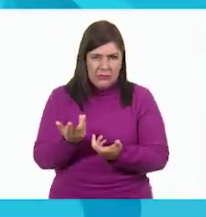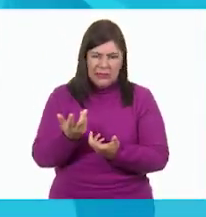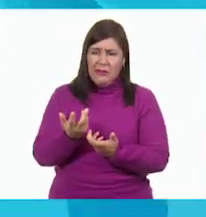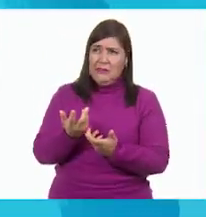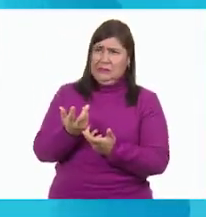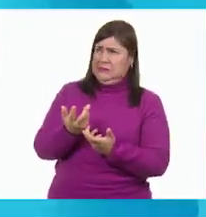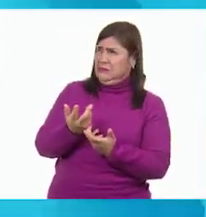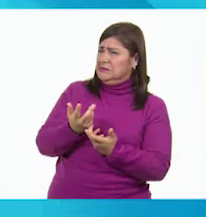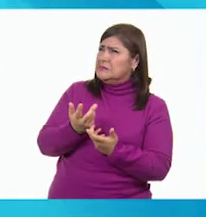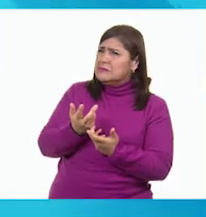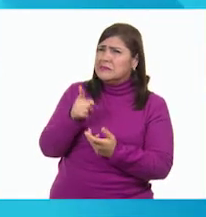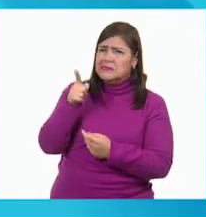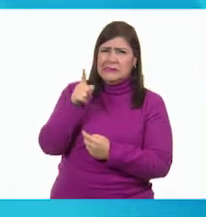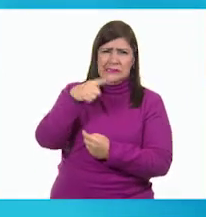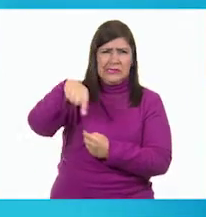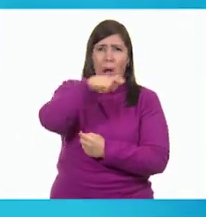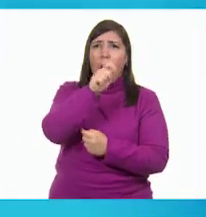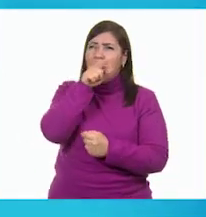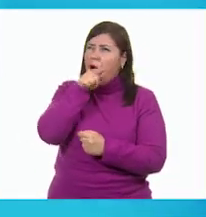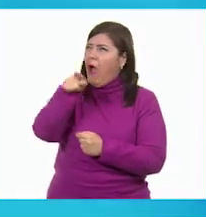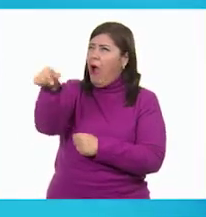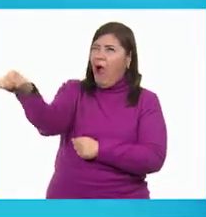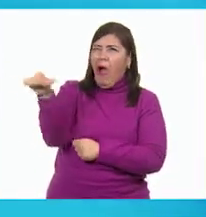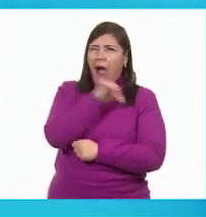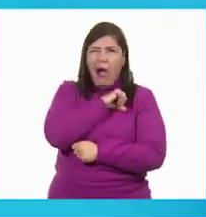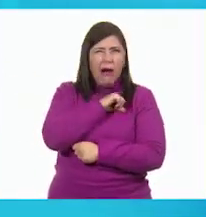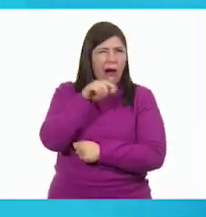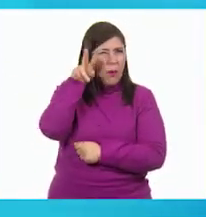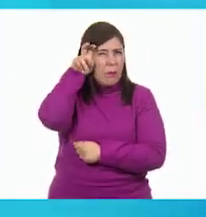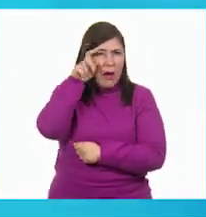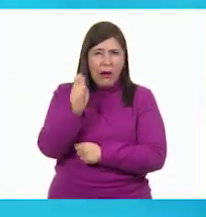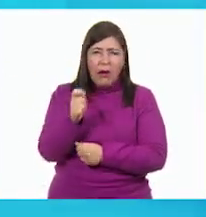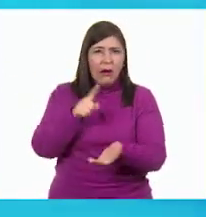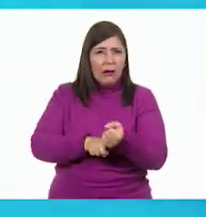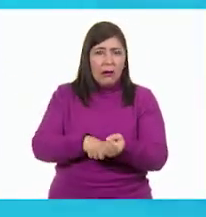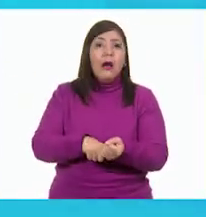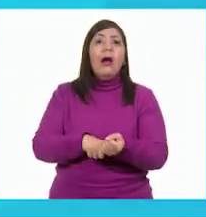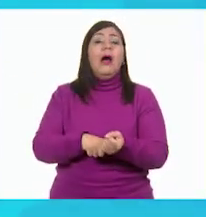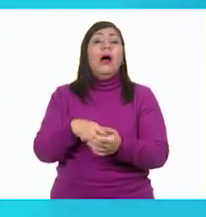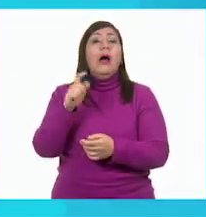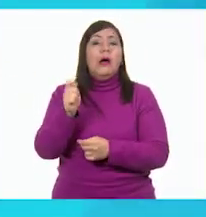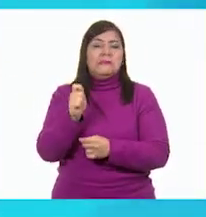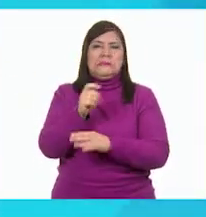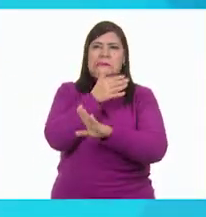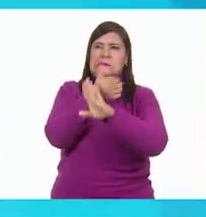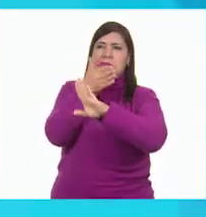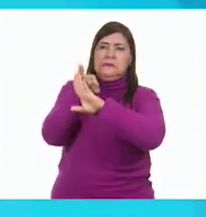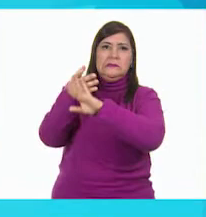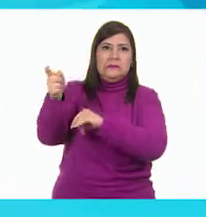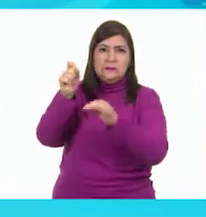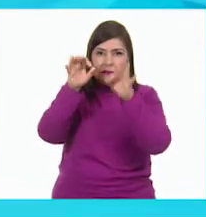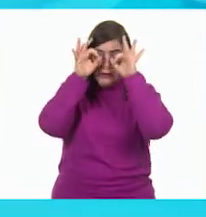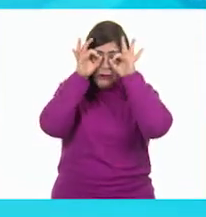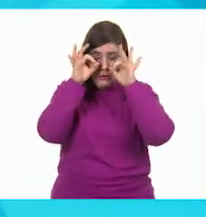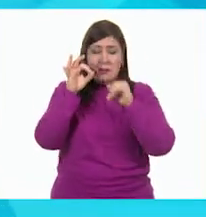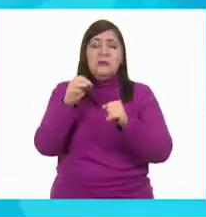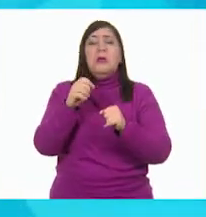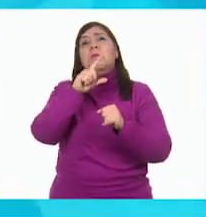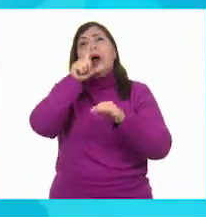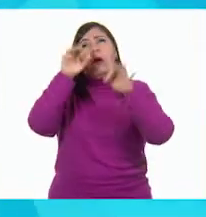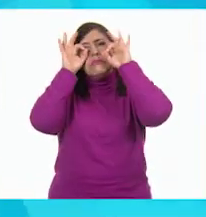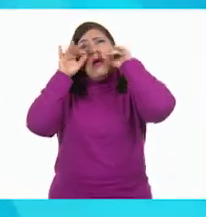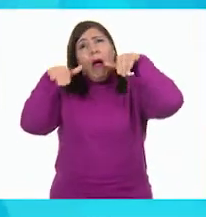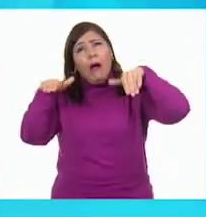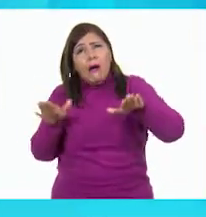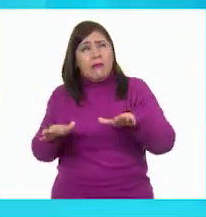¡Qué egoísta! gritaron las aves y se lanzaron en picada contra él. El tecolote voló y